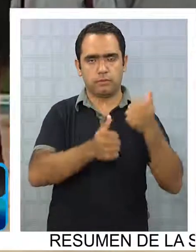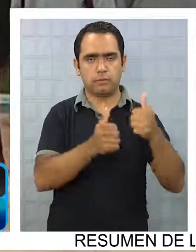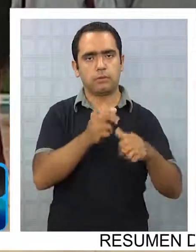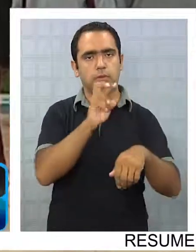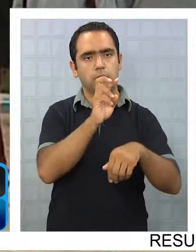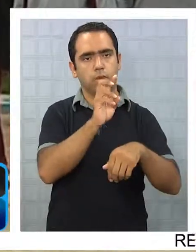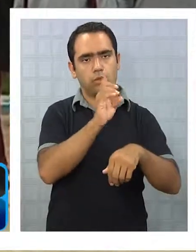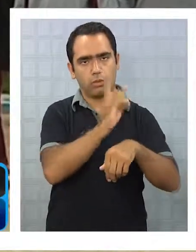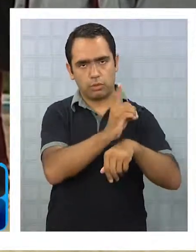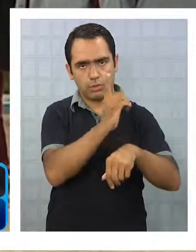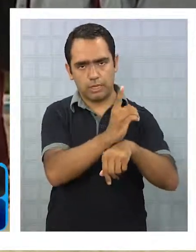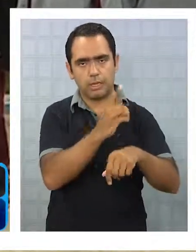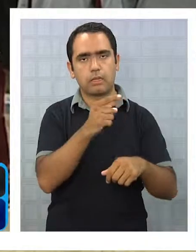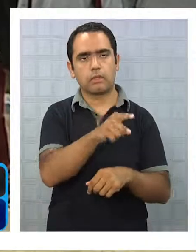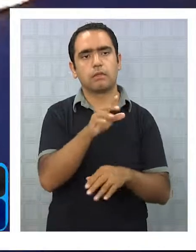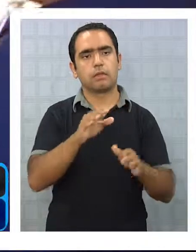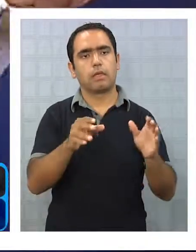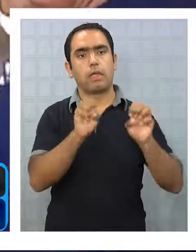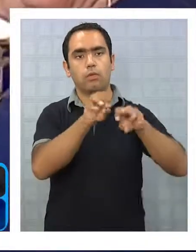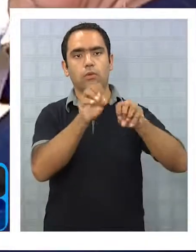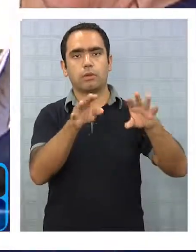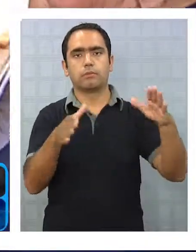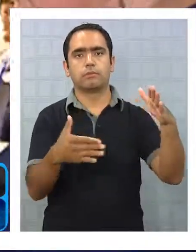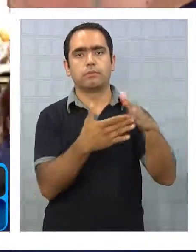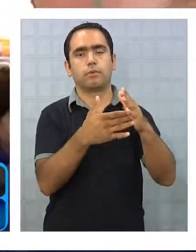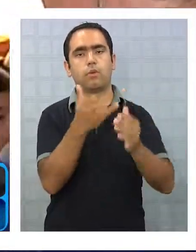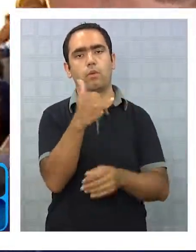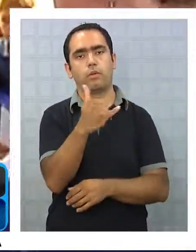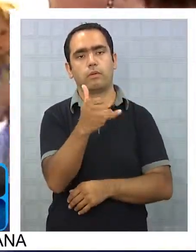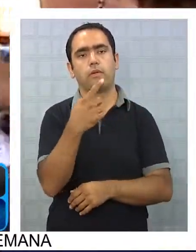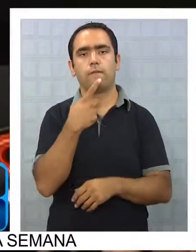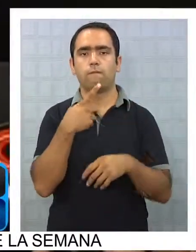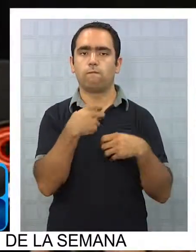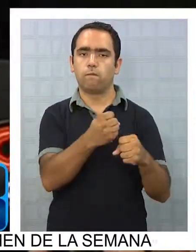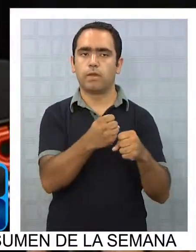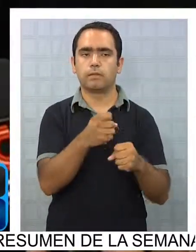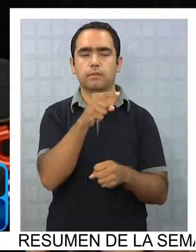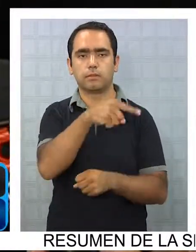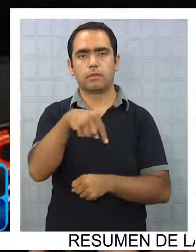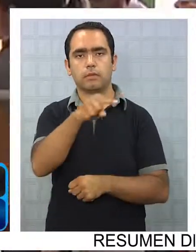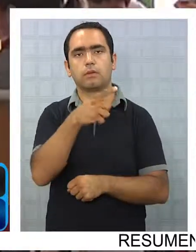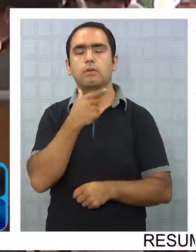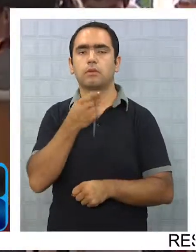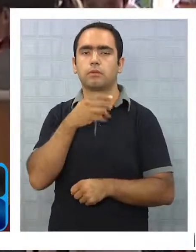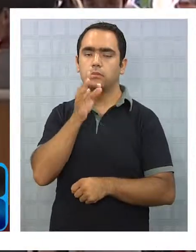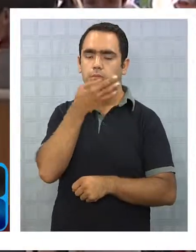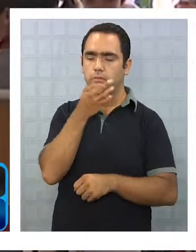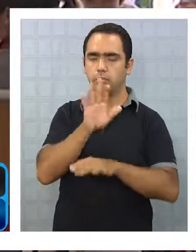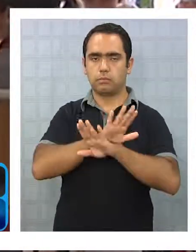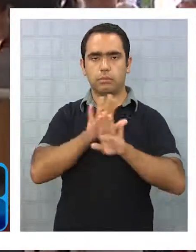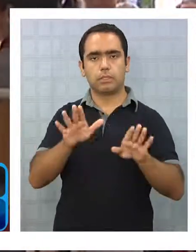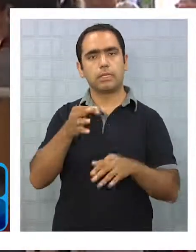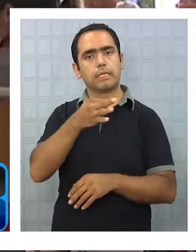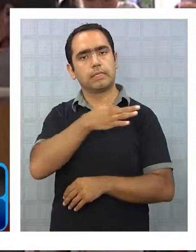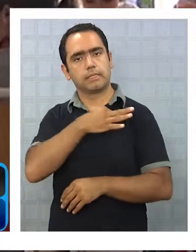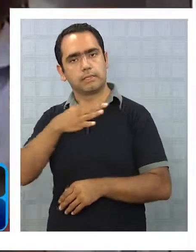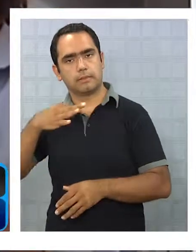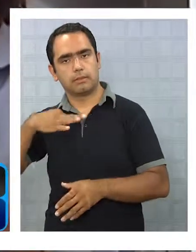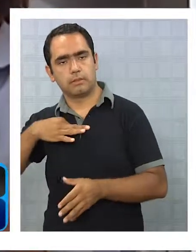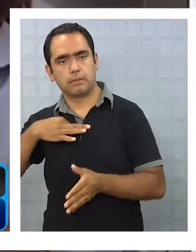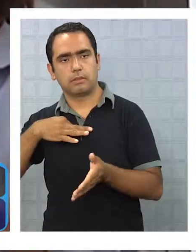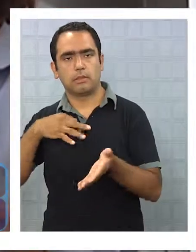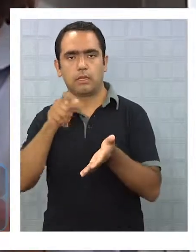jueves otra vez a la educación, una medida de fuerza sobre la que no quiso referirse la subsecretaria de Educación,